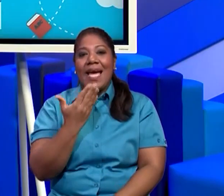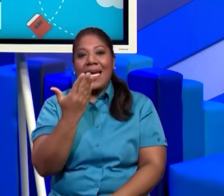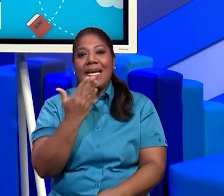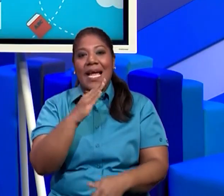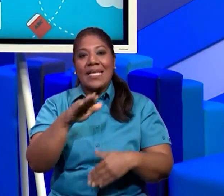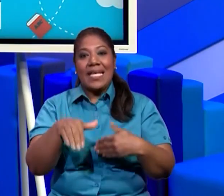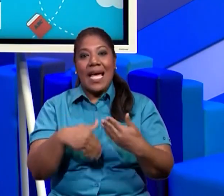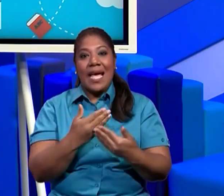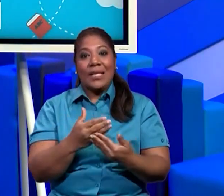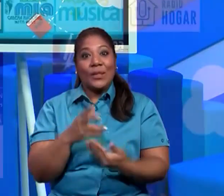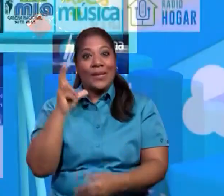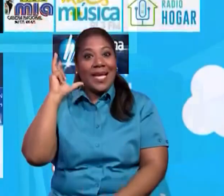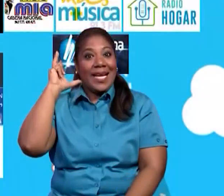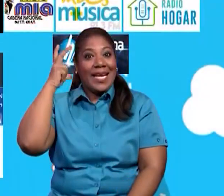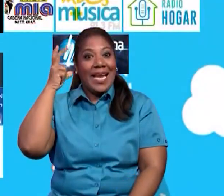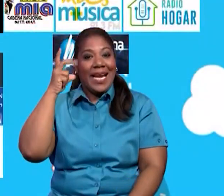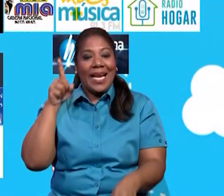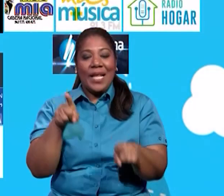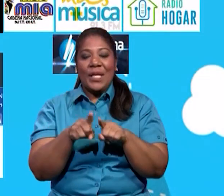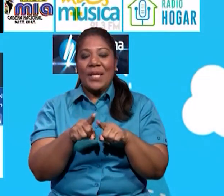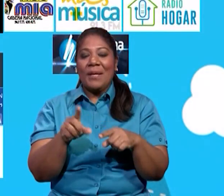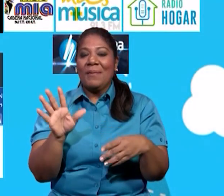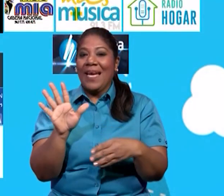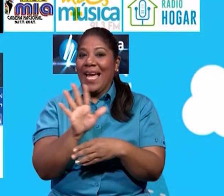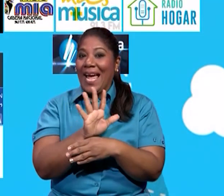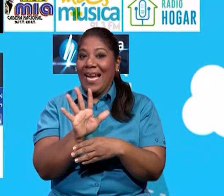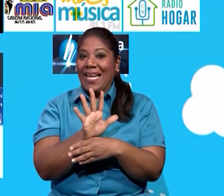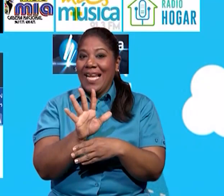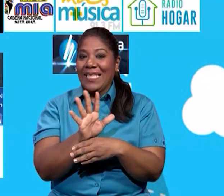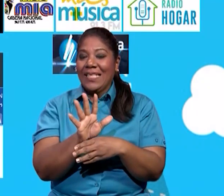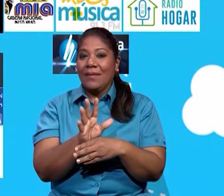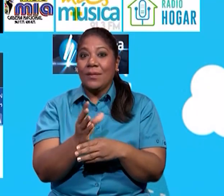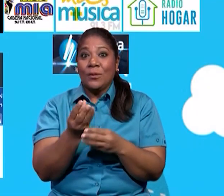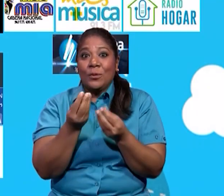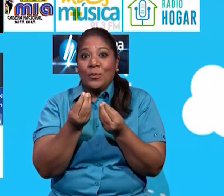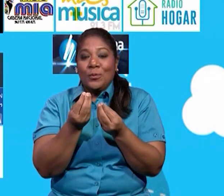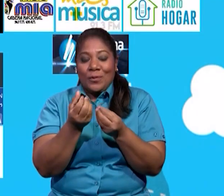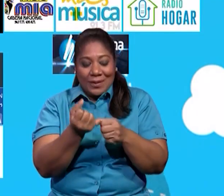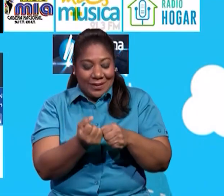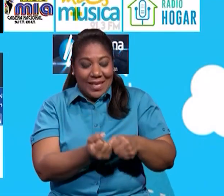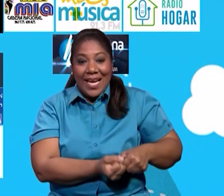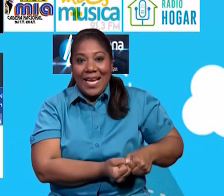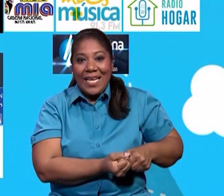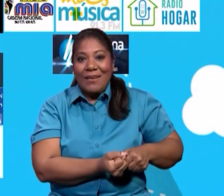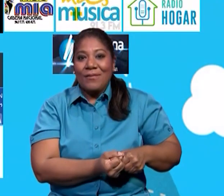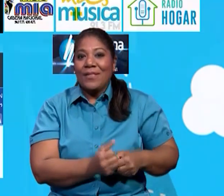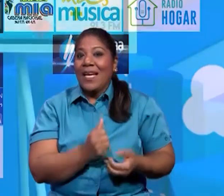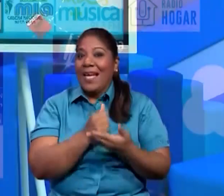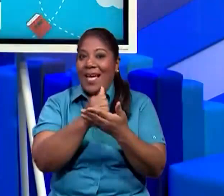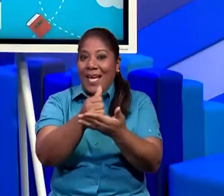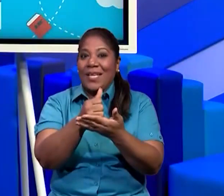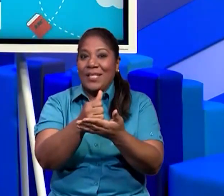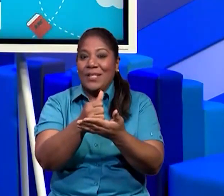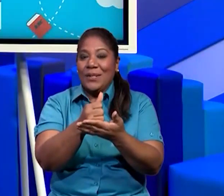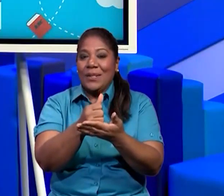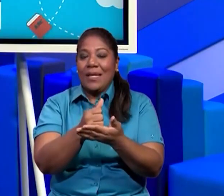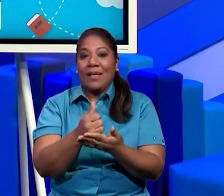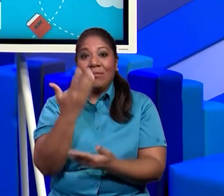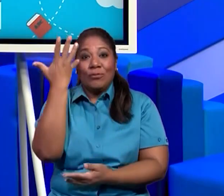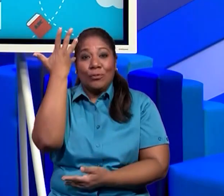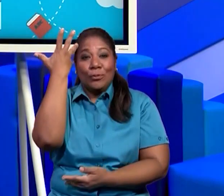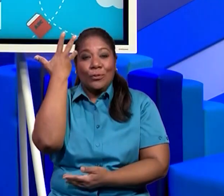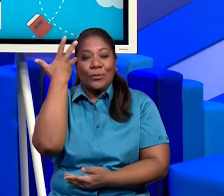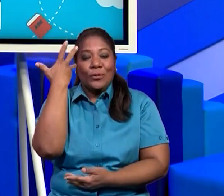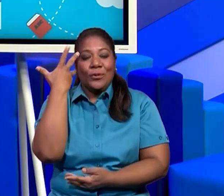a las radioemisoras, a los canales televisivos y a las fundaciones quienes ayudan todos